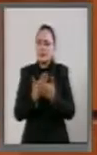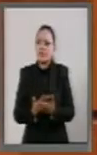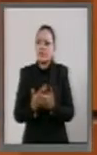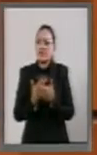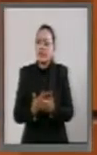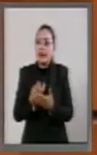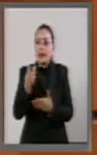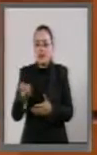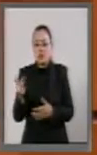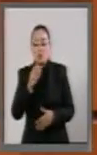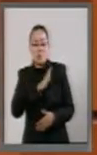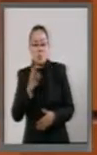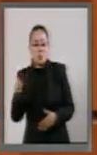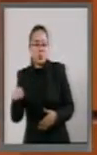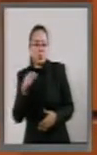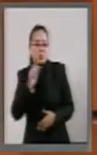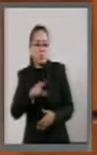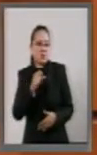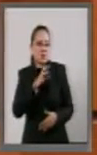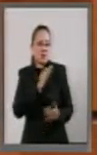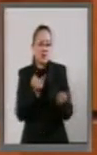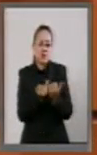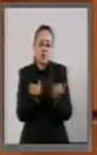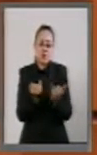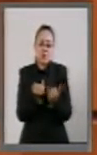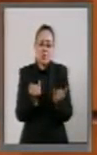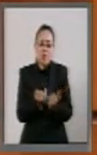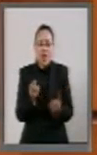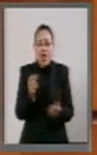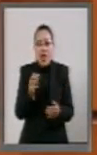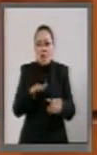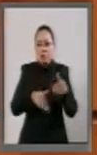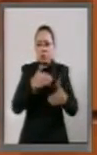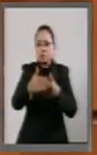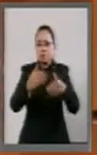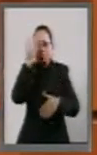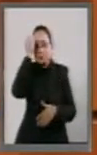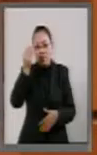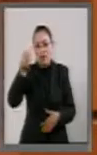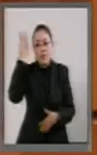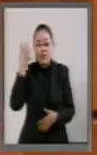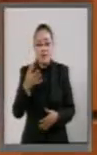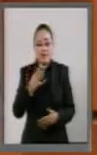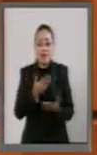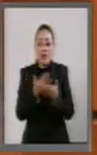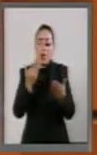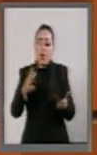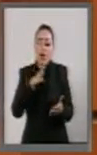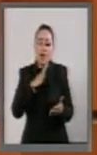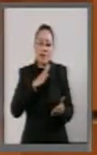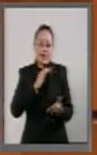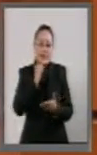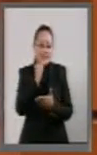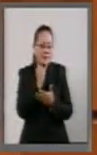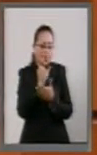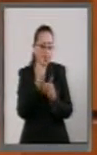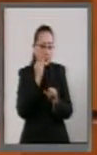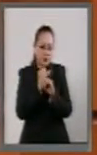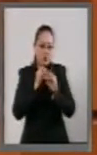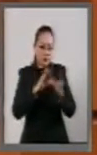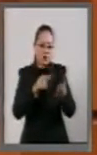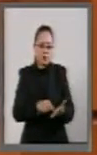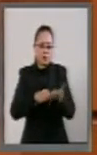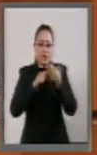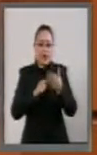para ese golpeteo político y muy rápido se olvida. Ahora tendremos informes individuales el